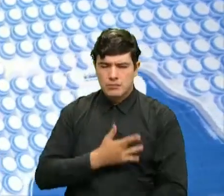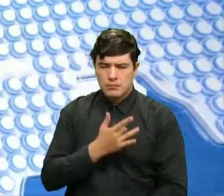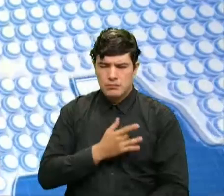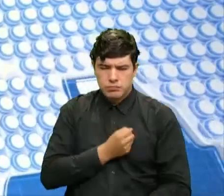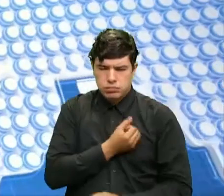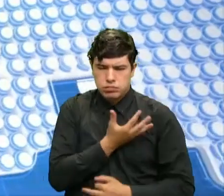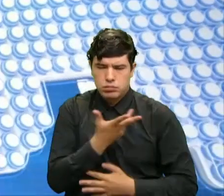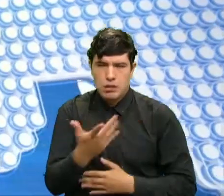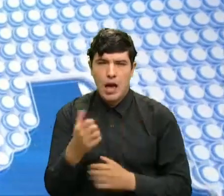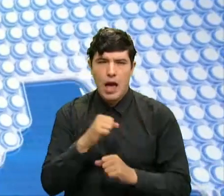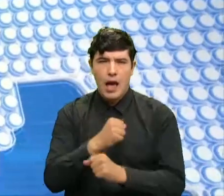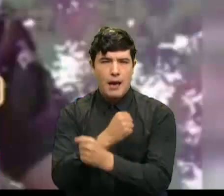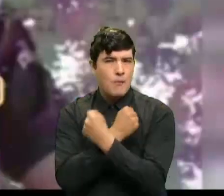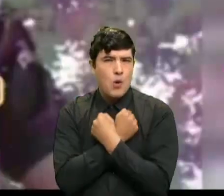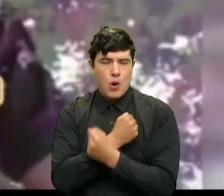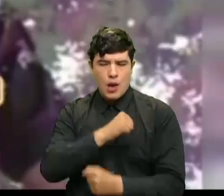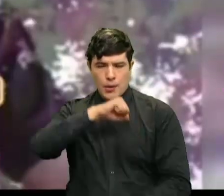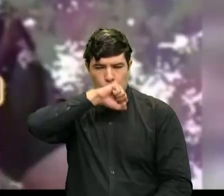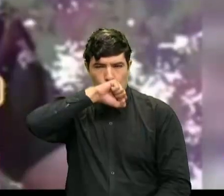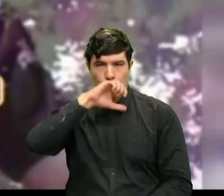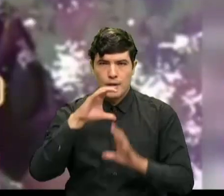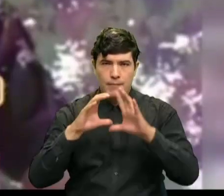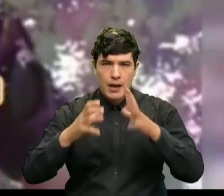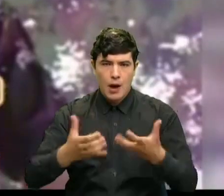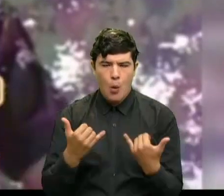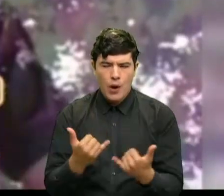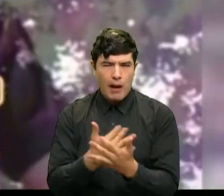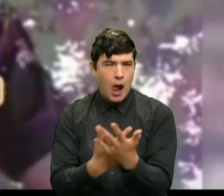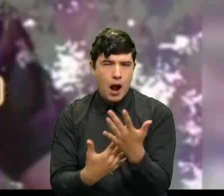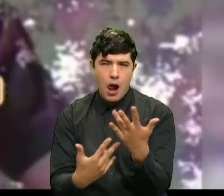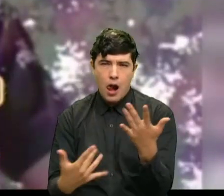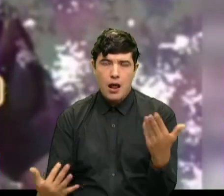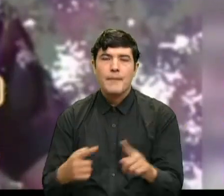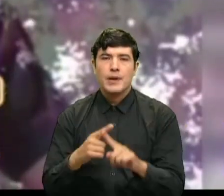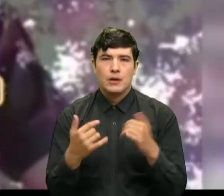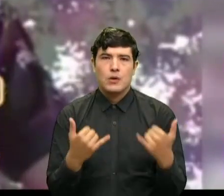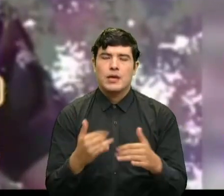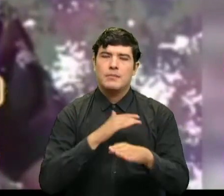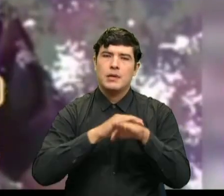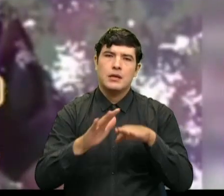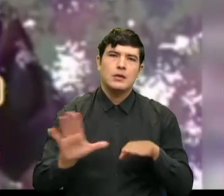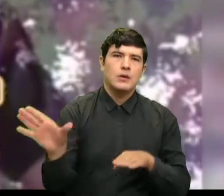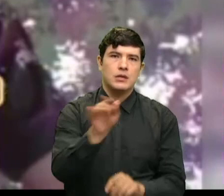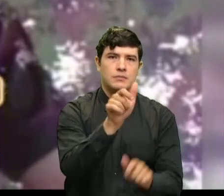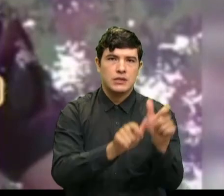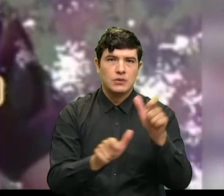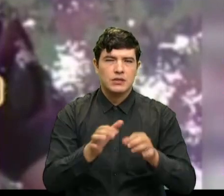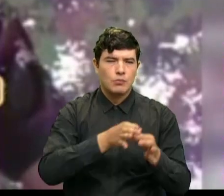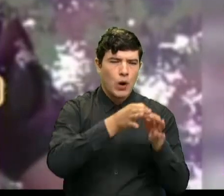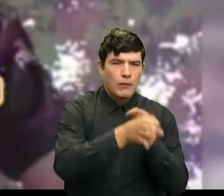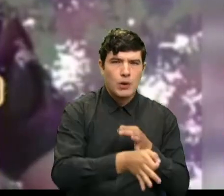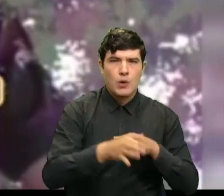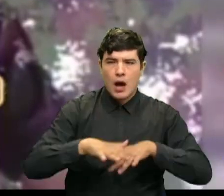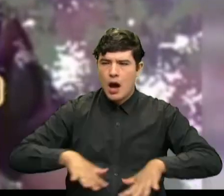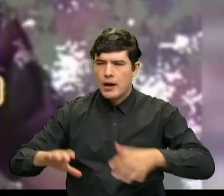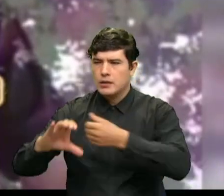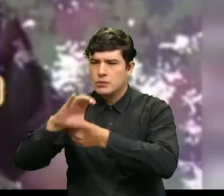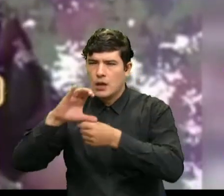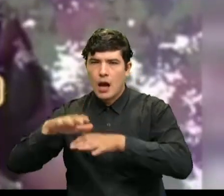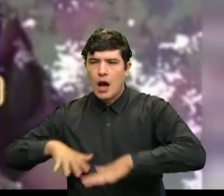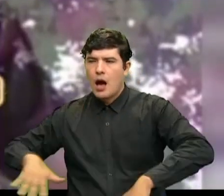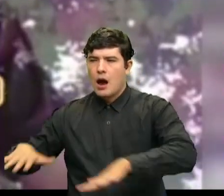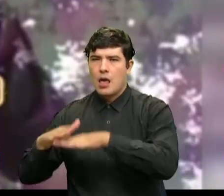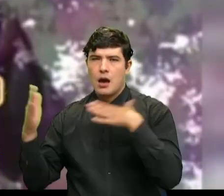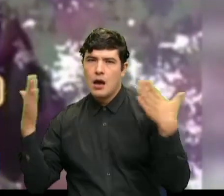amor hacia la patria que hoy se desangra, invitamos a todos a luchar, pueblos, ciudades, zonas rurales, a los comerciantes de la región,